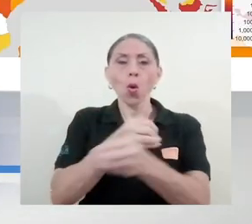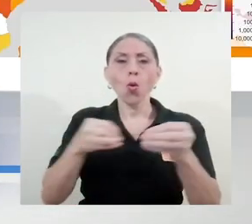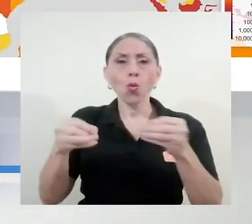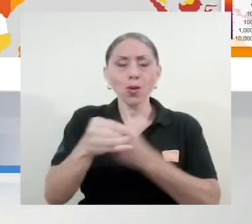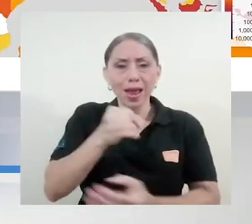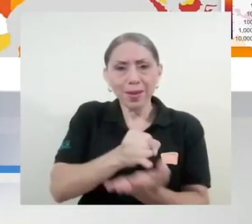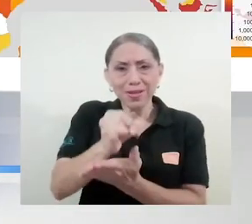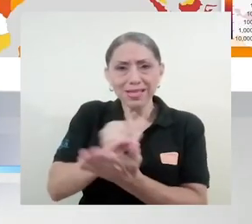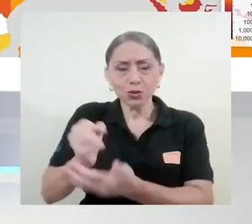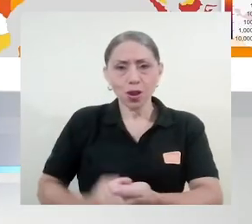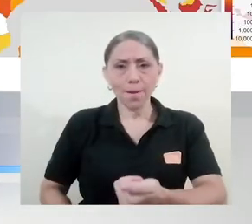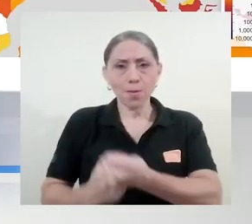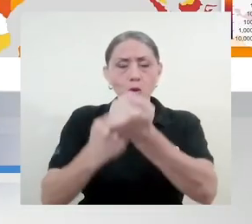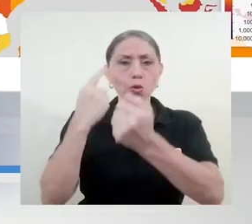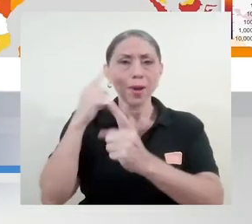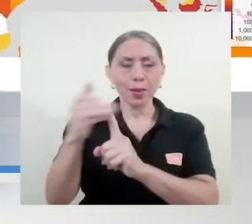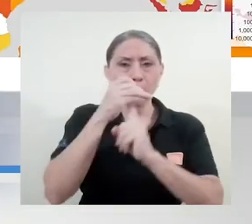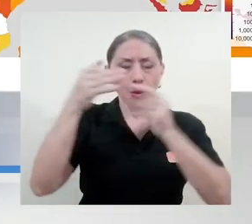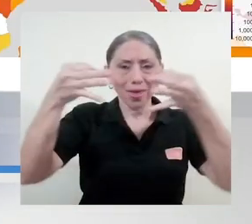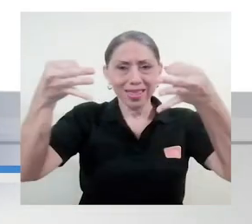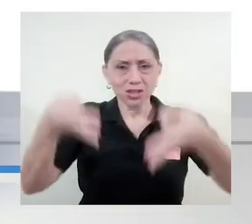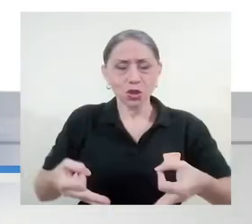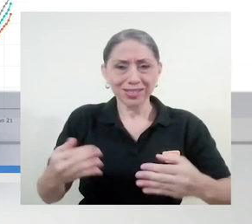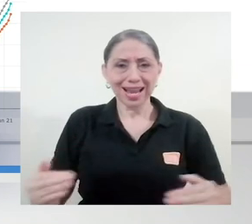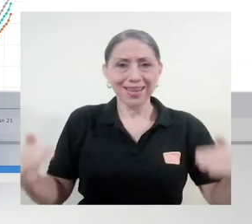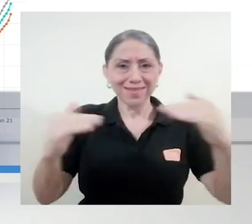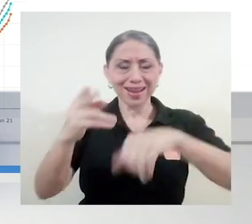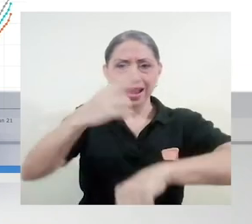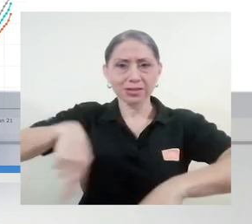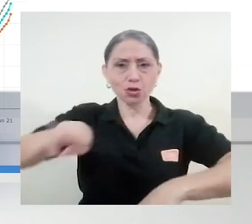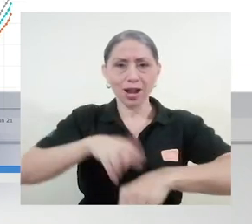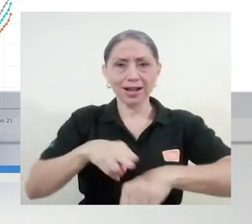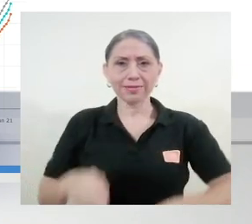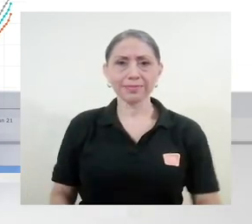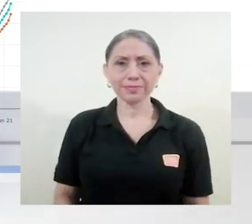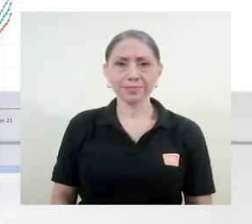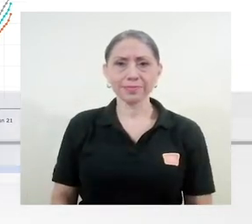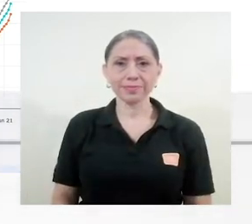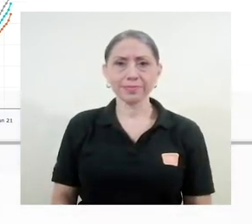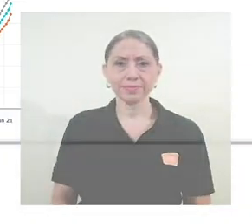de investigación y de apoyo para la toma de decisiones a nivel nacional.